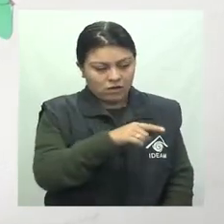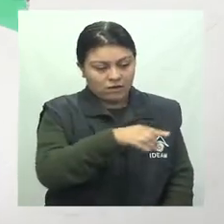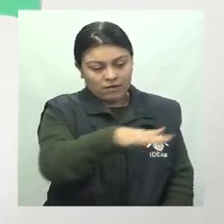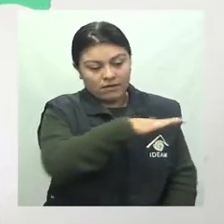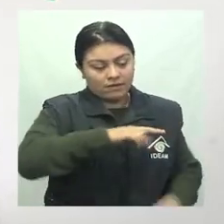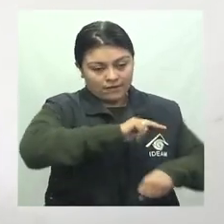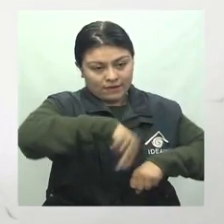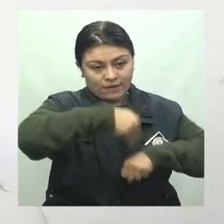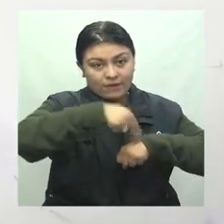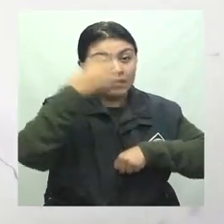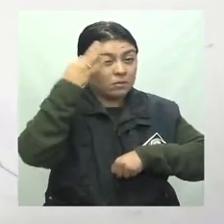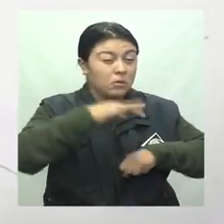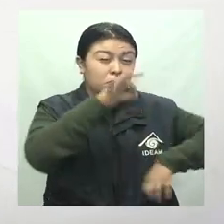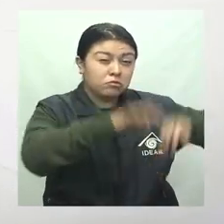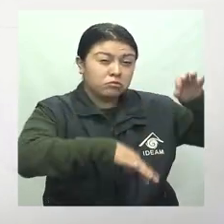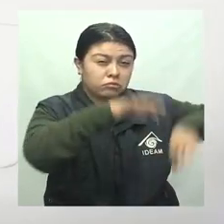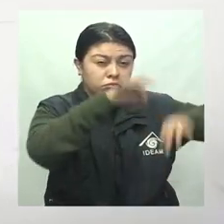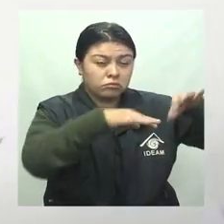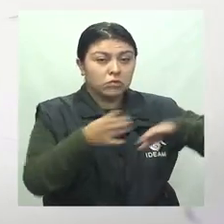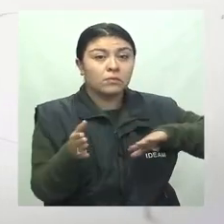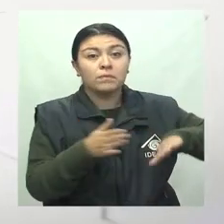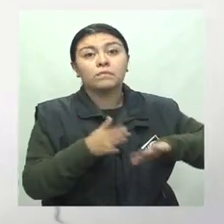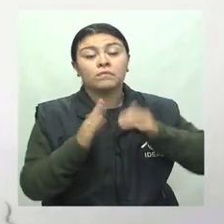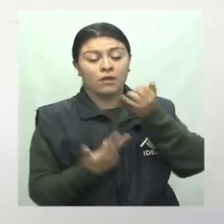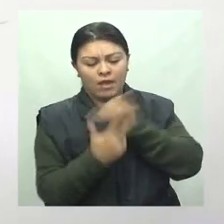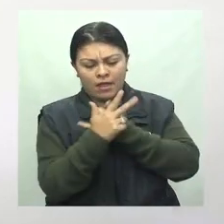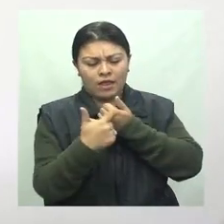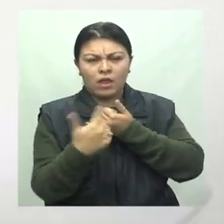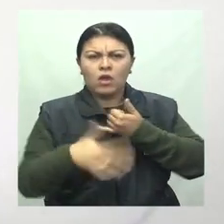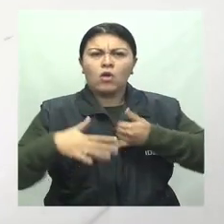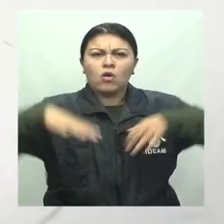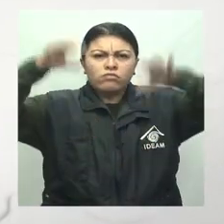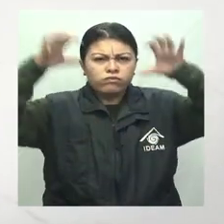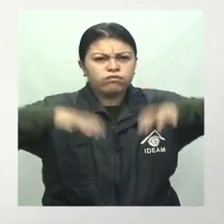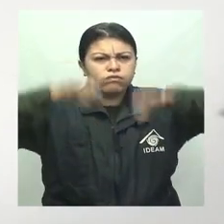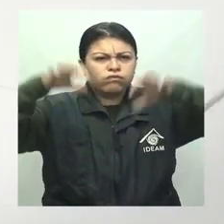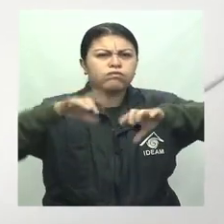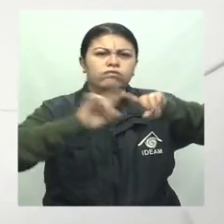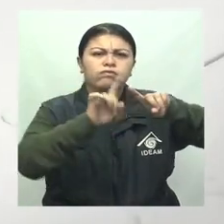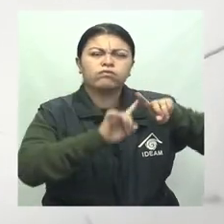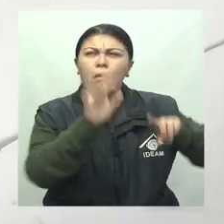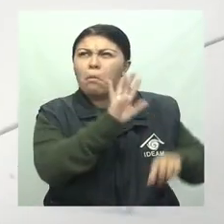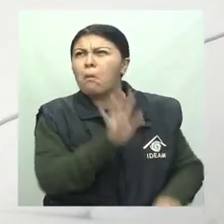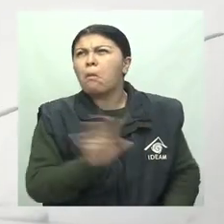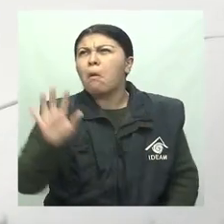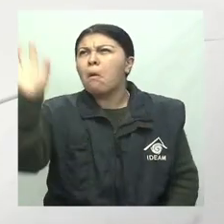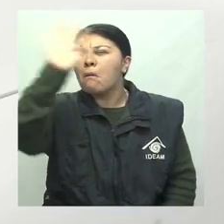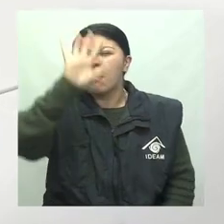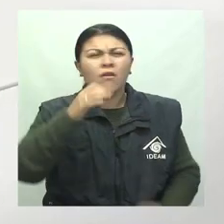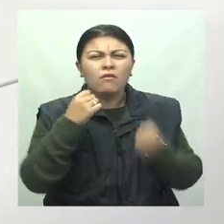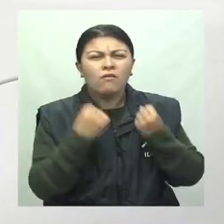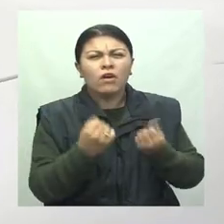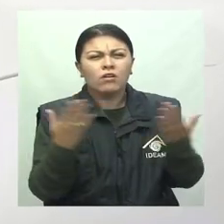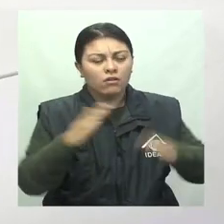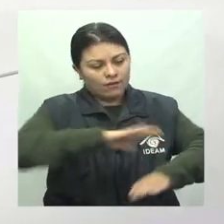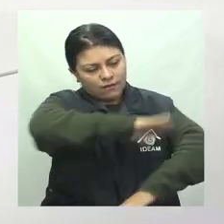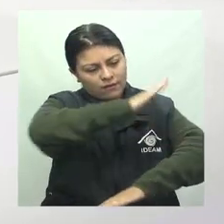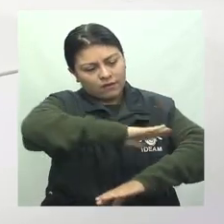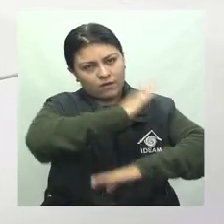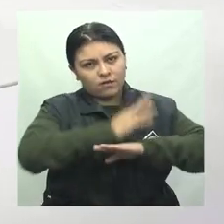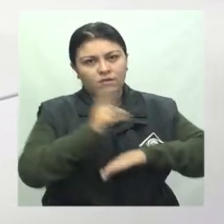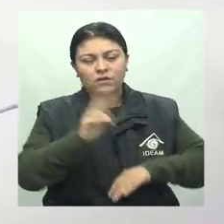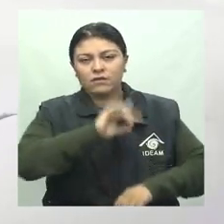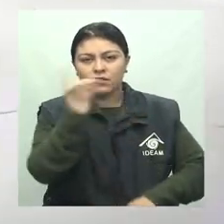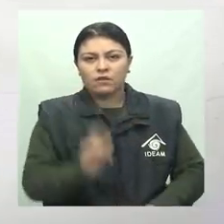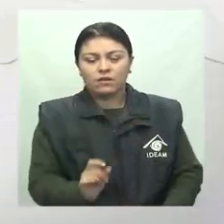La zona andina espera tiempo cubierto con lluvias en varios sectores de la región con mayor intensidad en Antioquia, Rizaralda, Oriente del